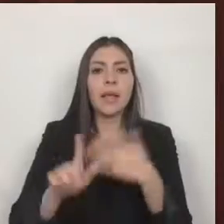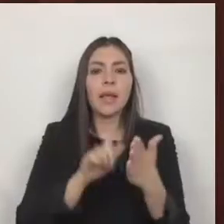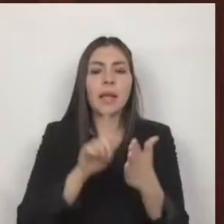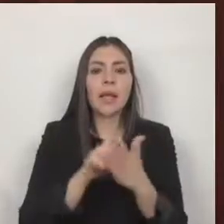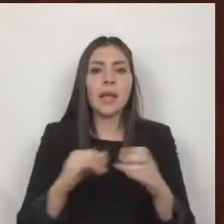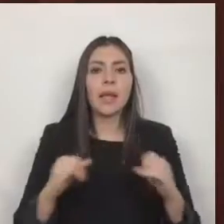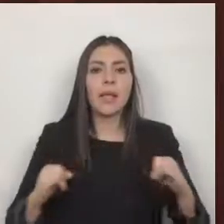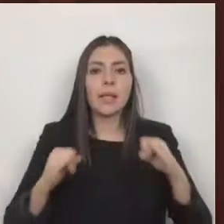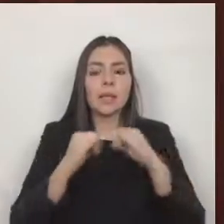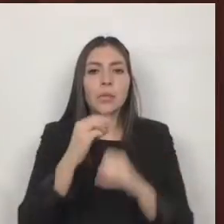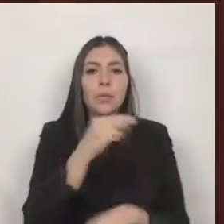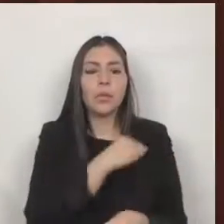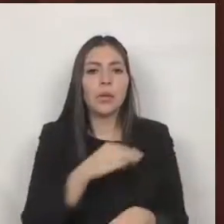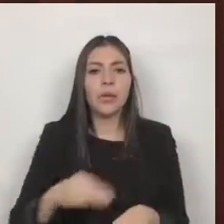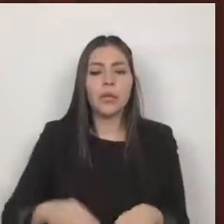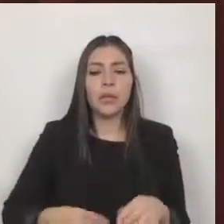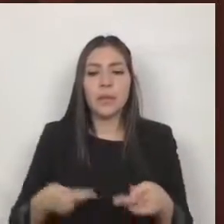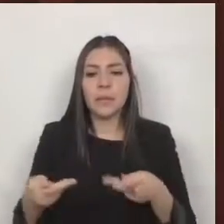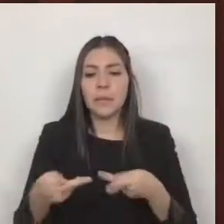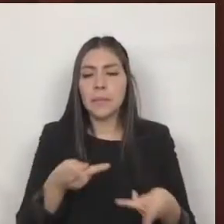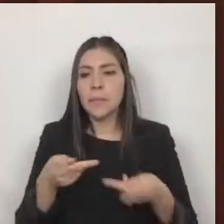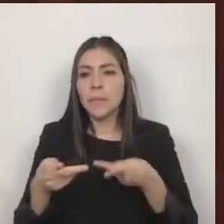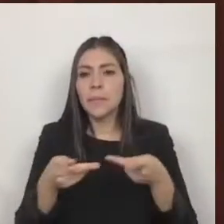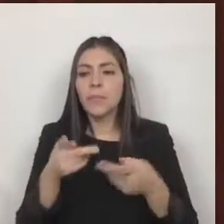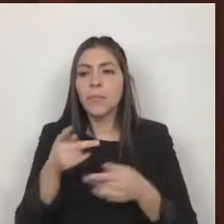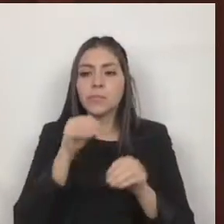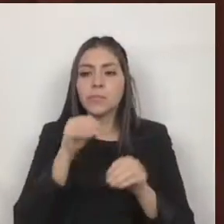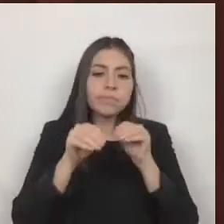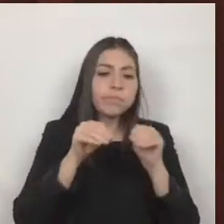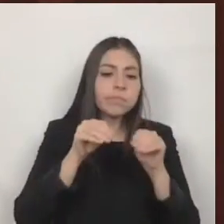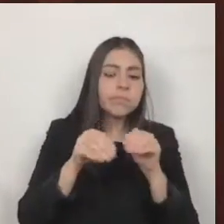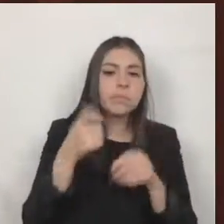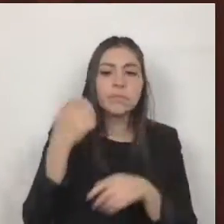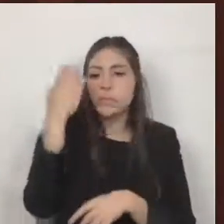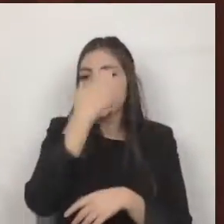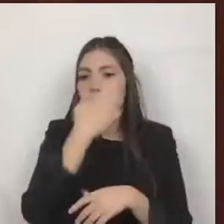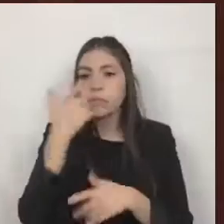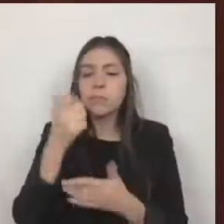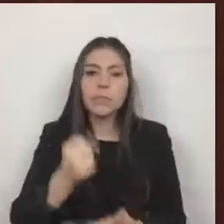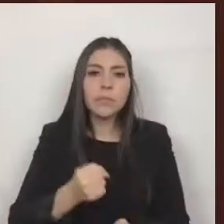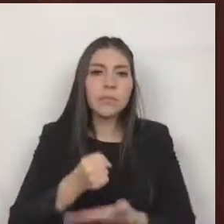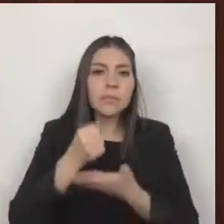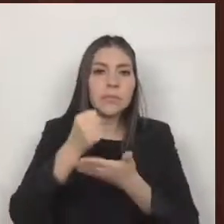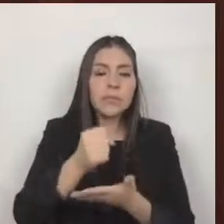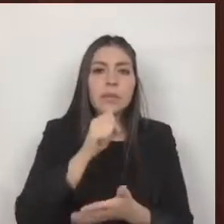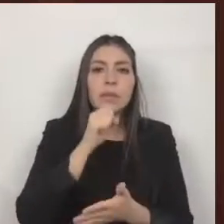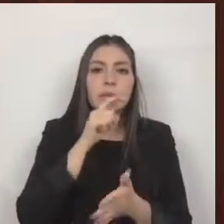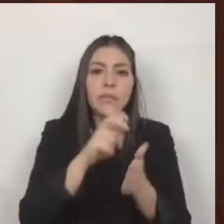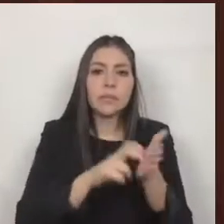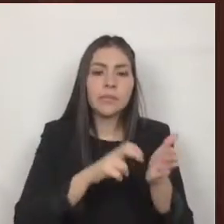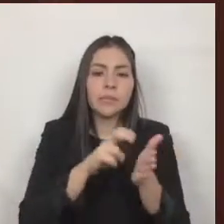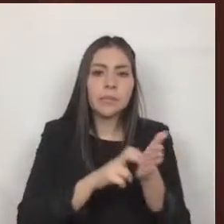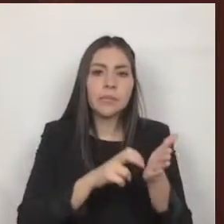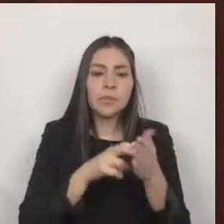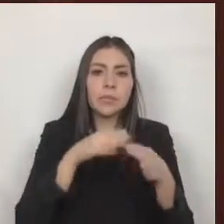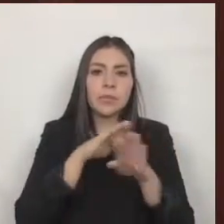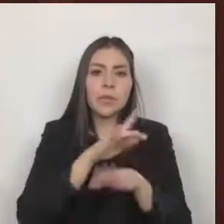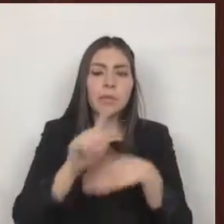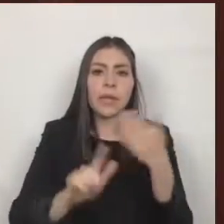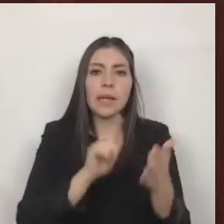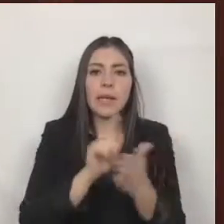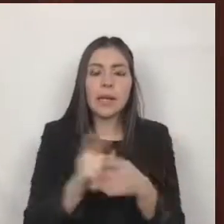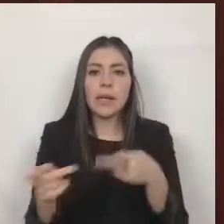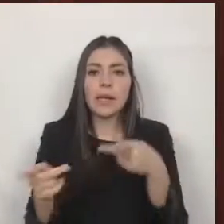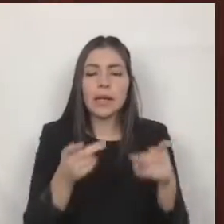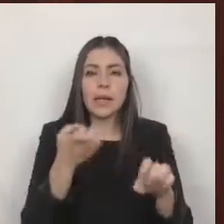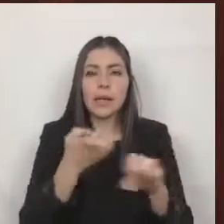planeación programación presupuestación y evaluación y se reforman diversos ordenamientos de la ley de planeación del estado